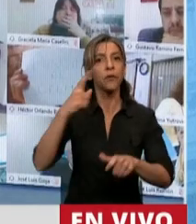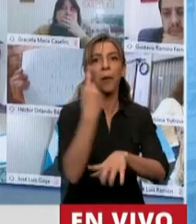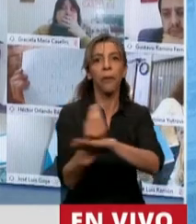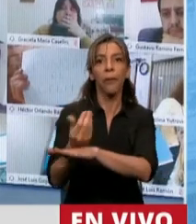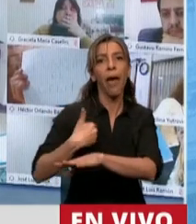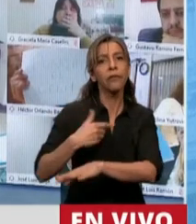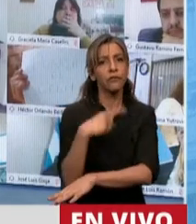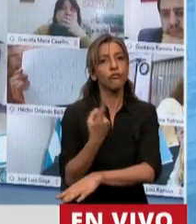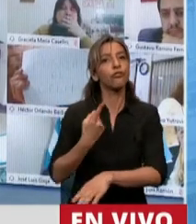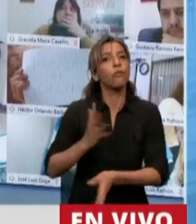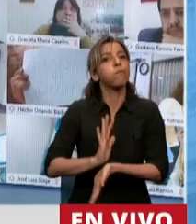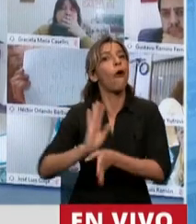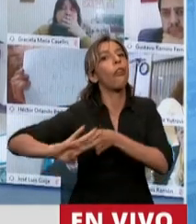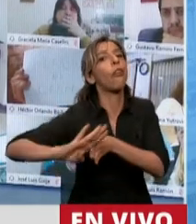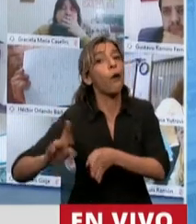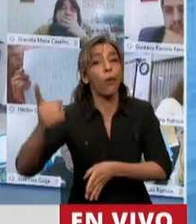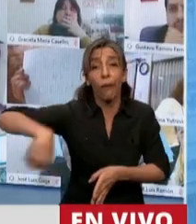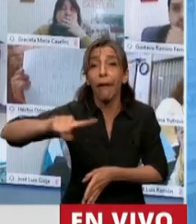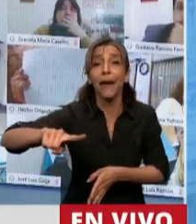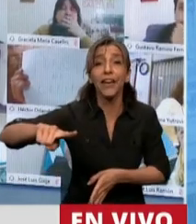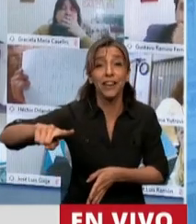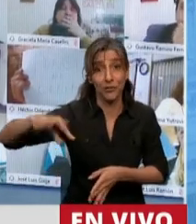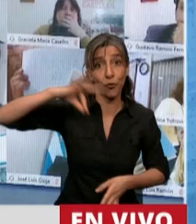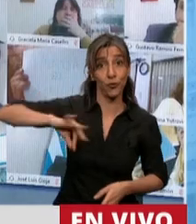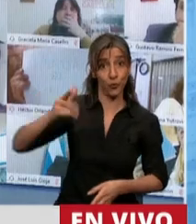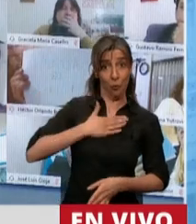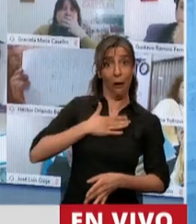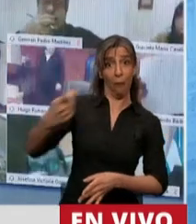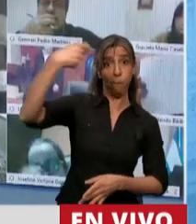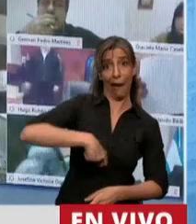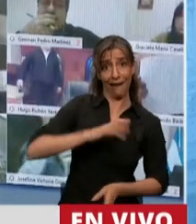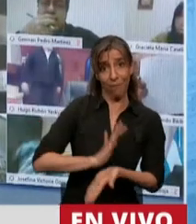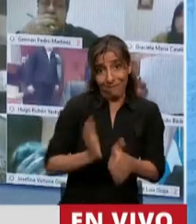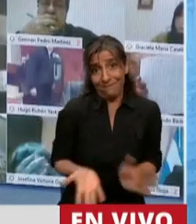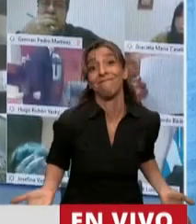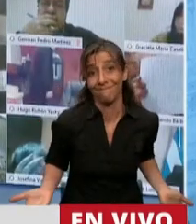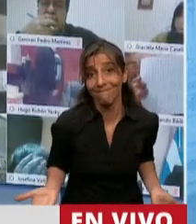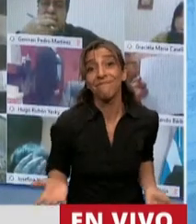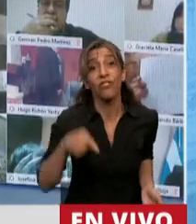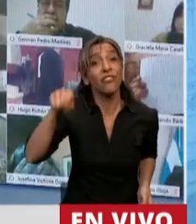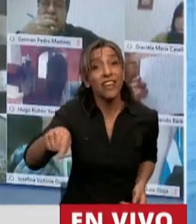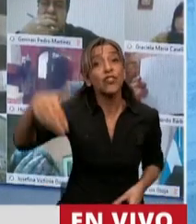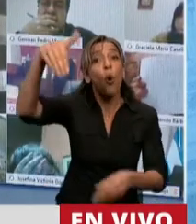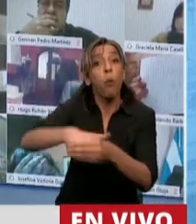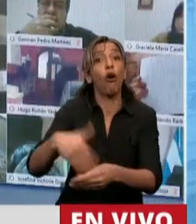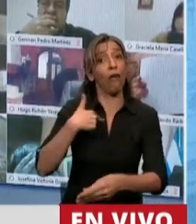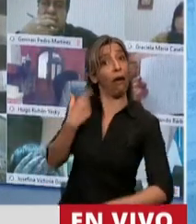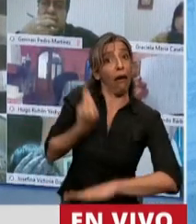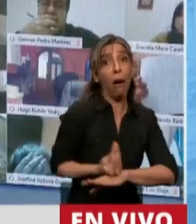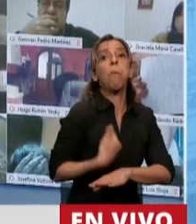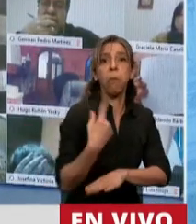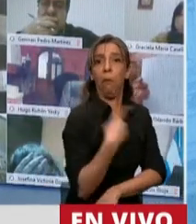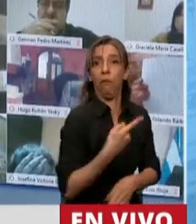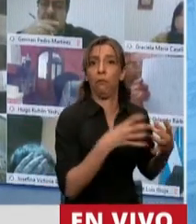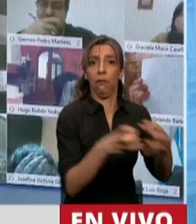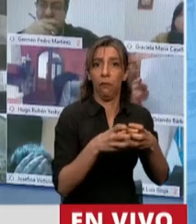que nos pagan el sueldo todos los meses, a los argentinos que nos votaron para que demos los debates cara a cara, a los